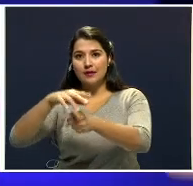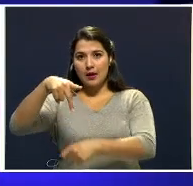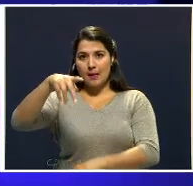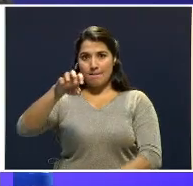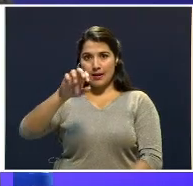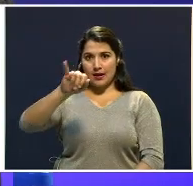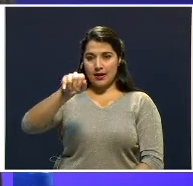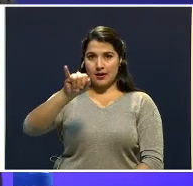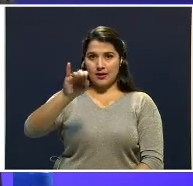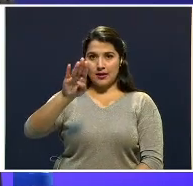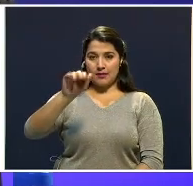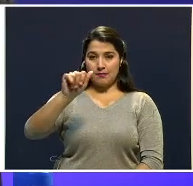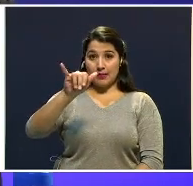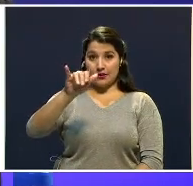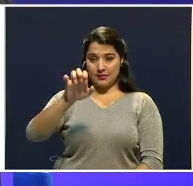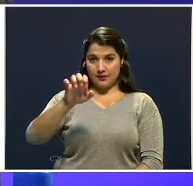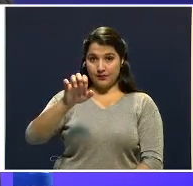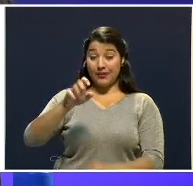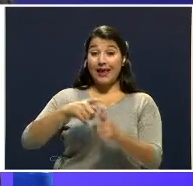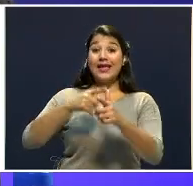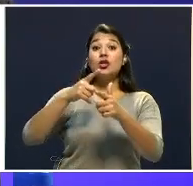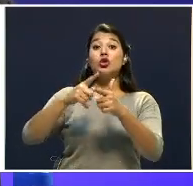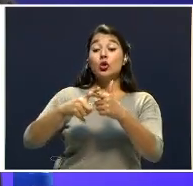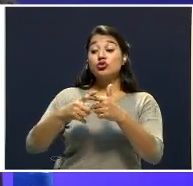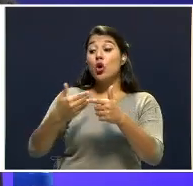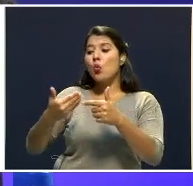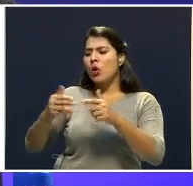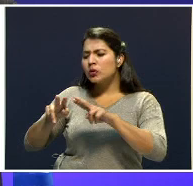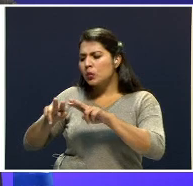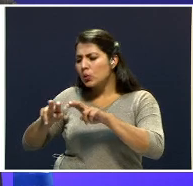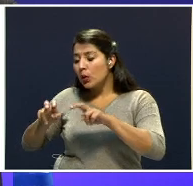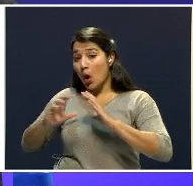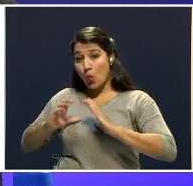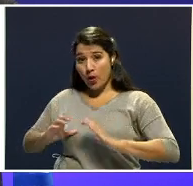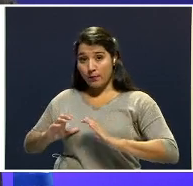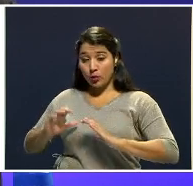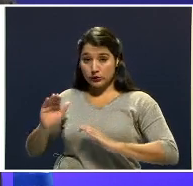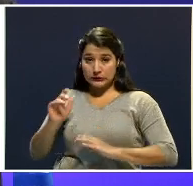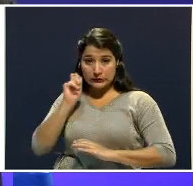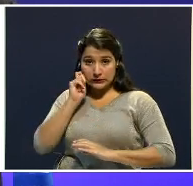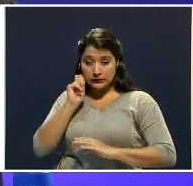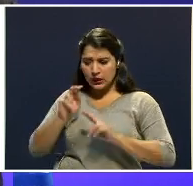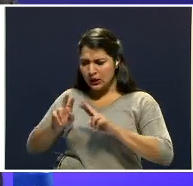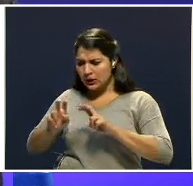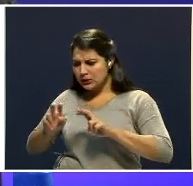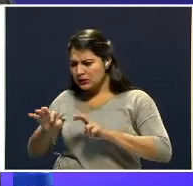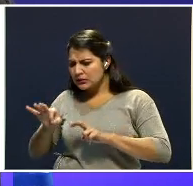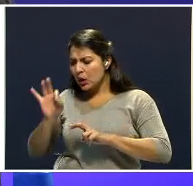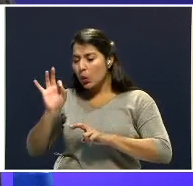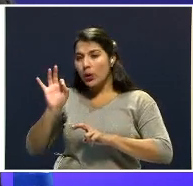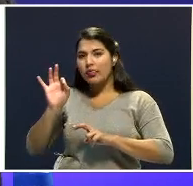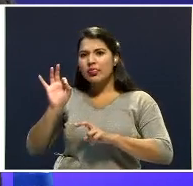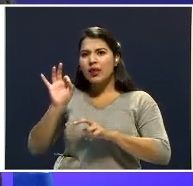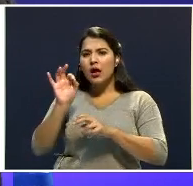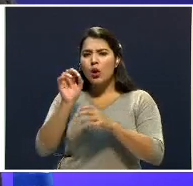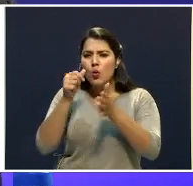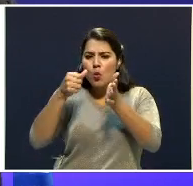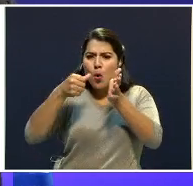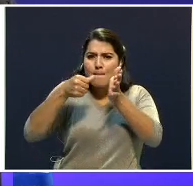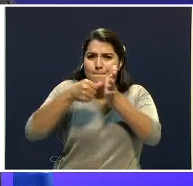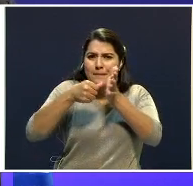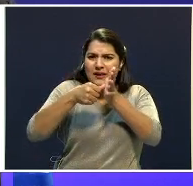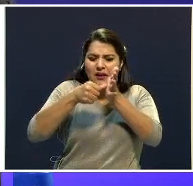Cuando yo se ve, se le hace la autopsia, se le descubre una espina de